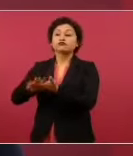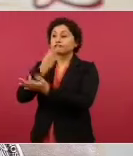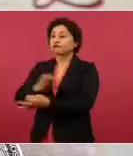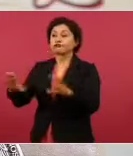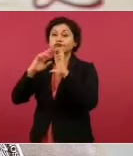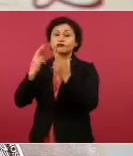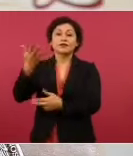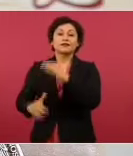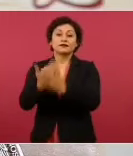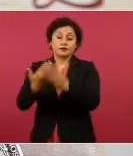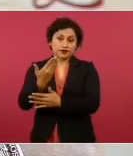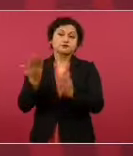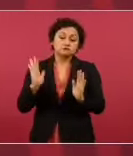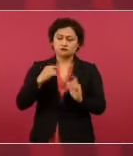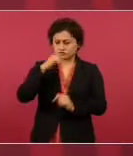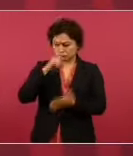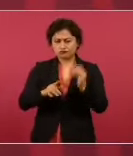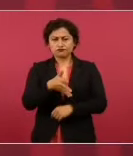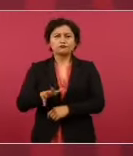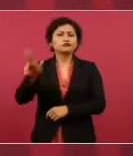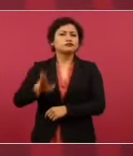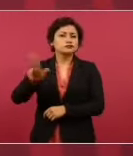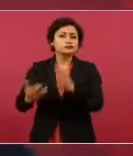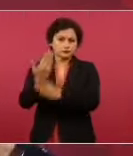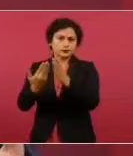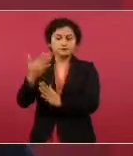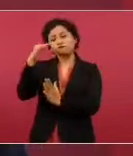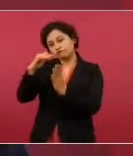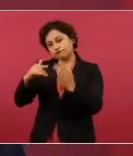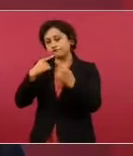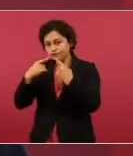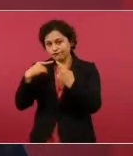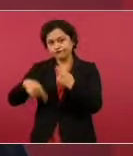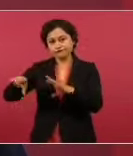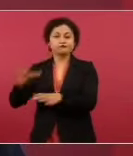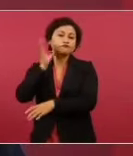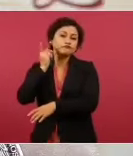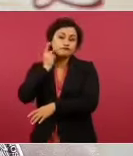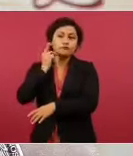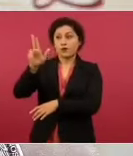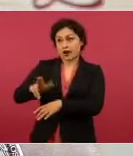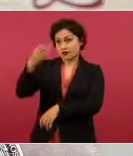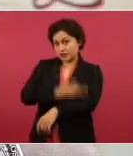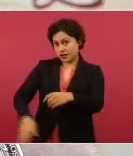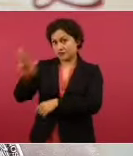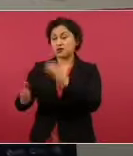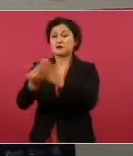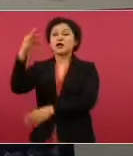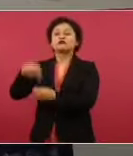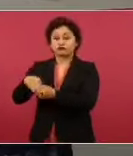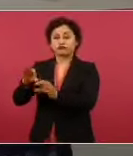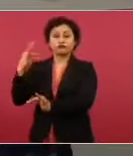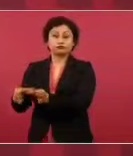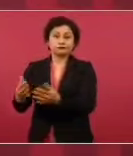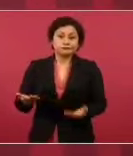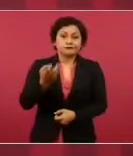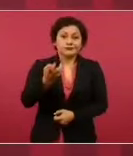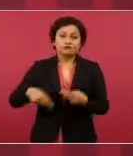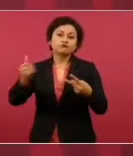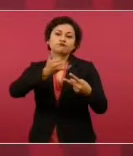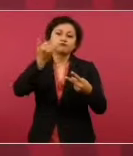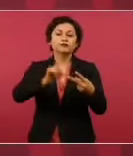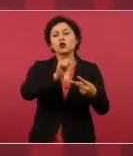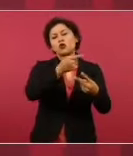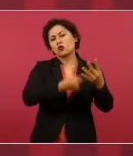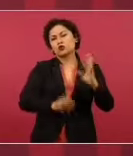y circularían el dictamen, entiendo, que martes en la mañana para la primera lectura y tratarían de votarlo martes en la tarde o miércoles en mañana. Básicamente, esas son las adecuaciones. Lo